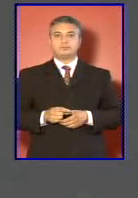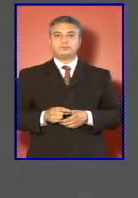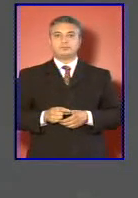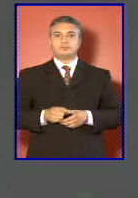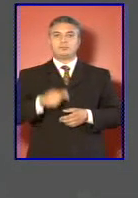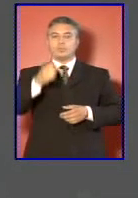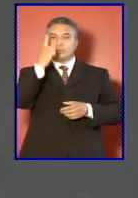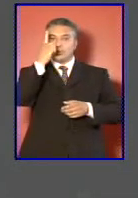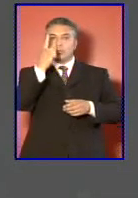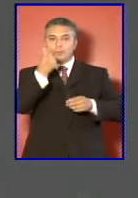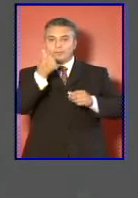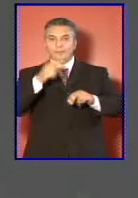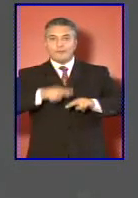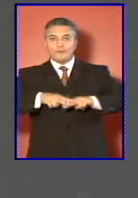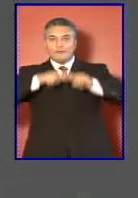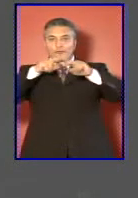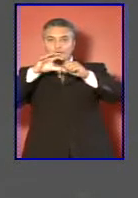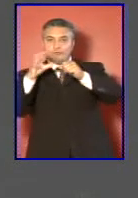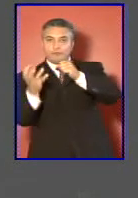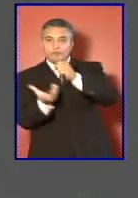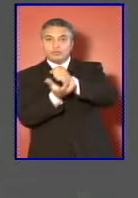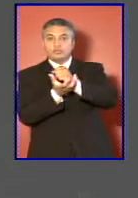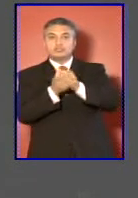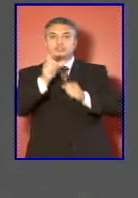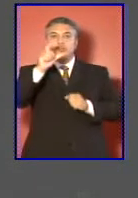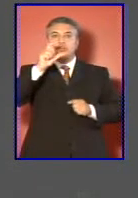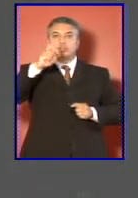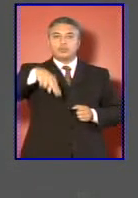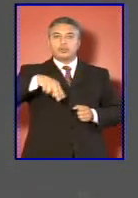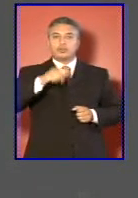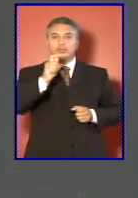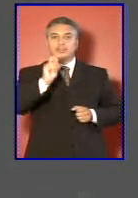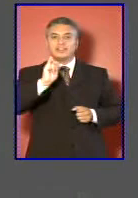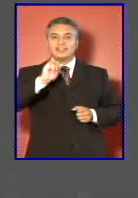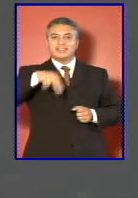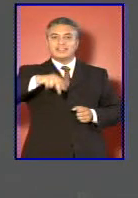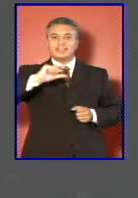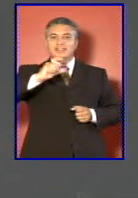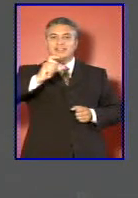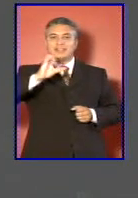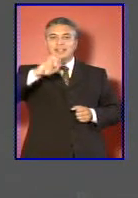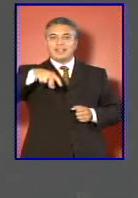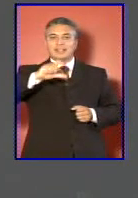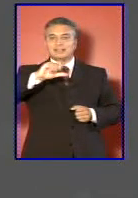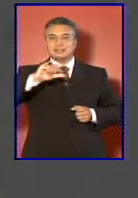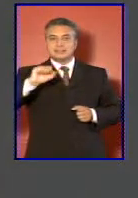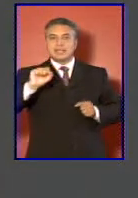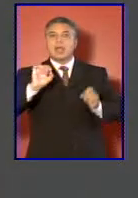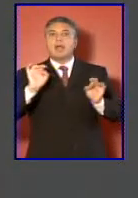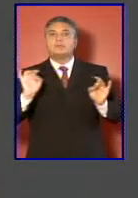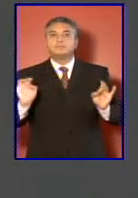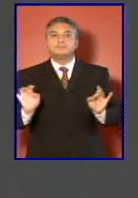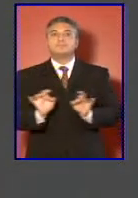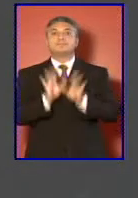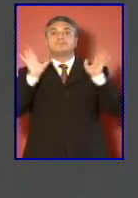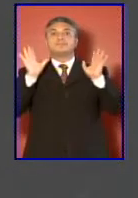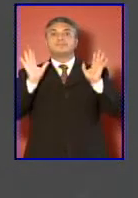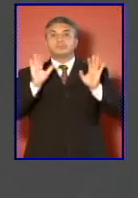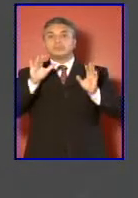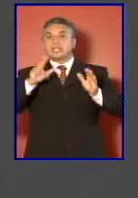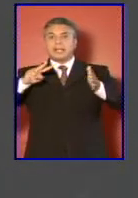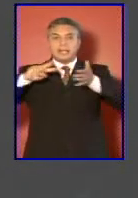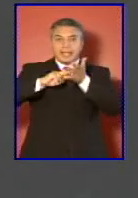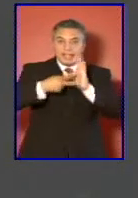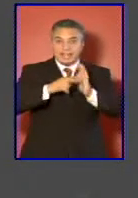un fondo de contingencia para eventualidades derivados de crisis